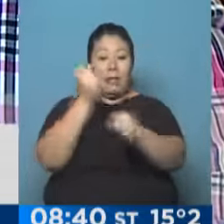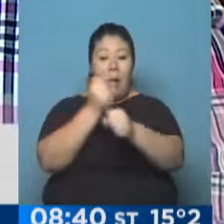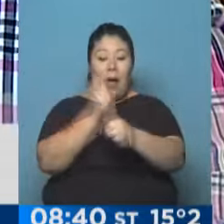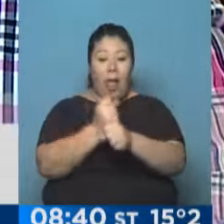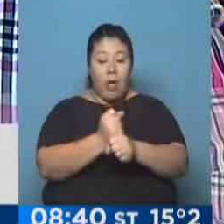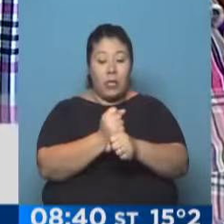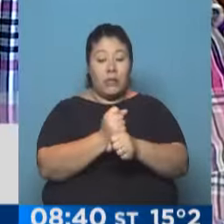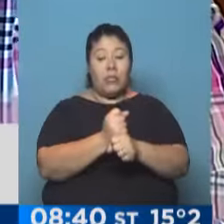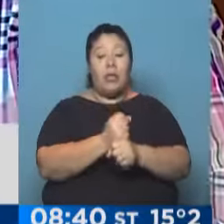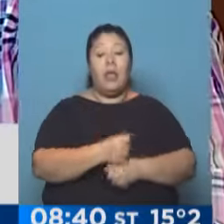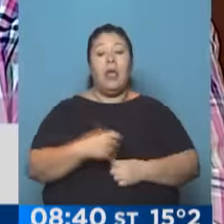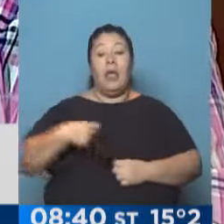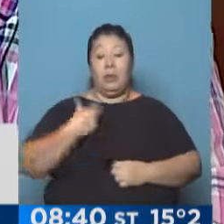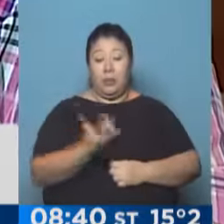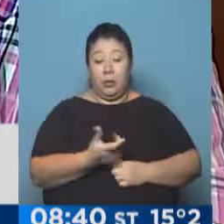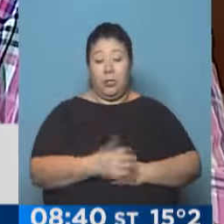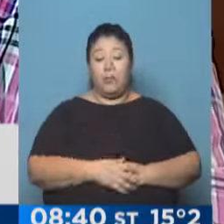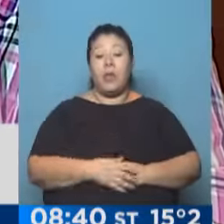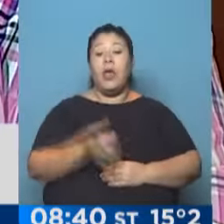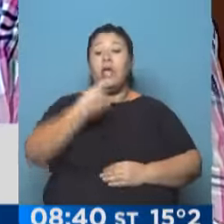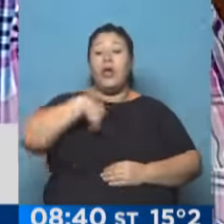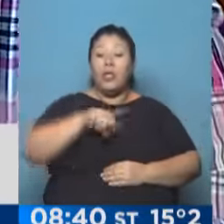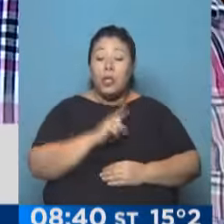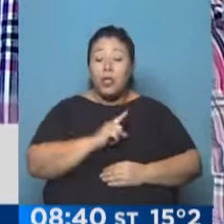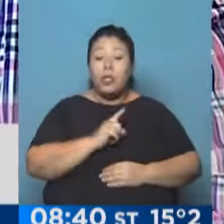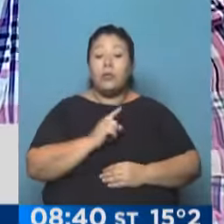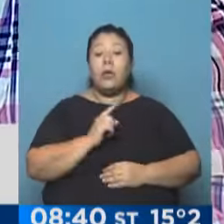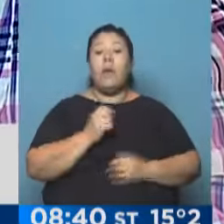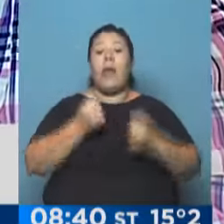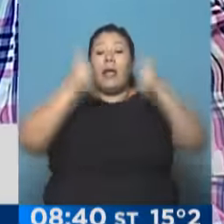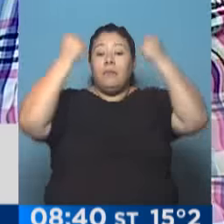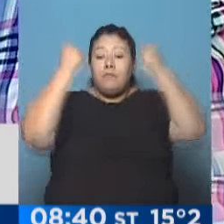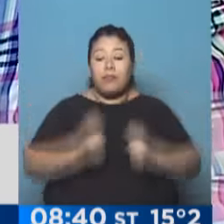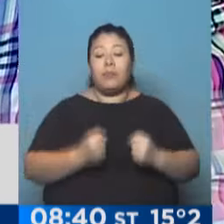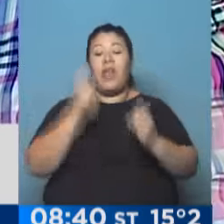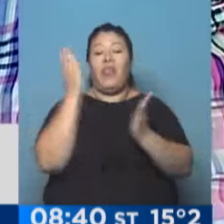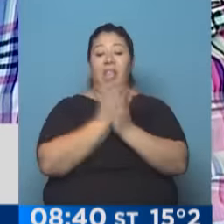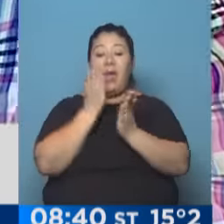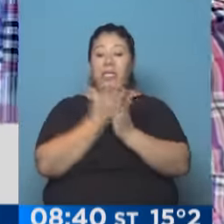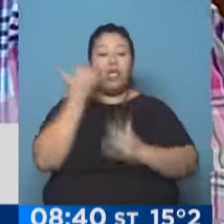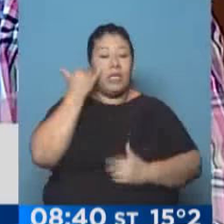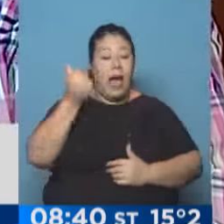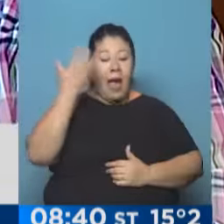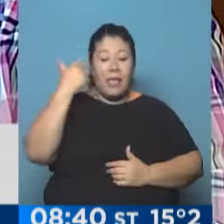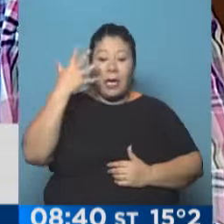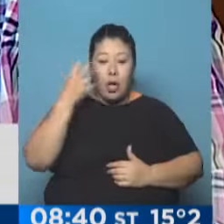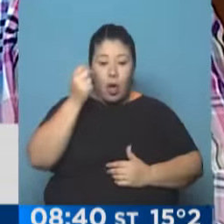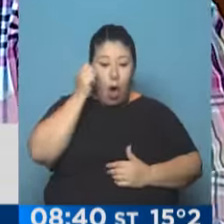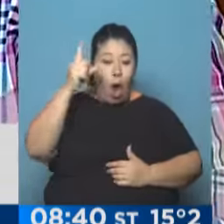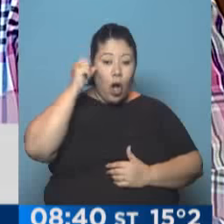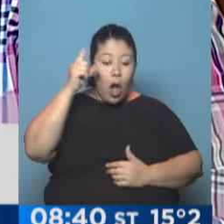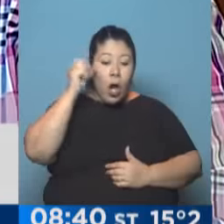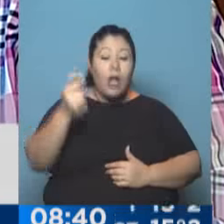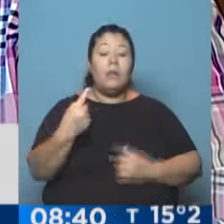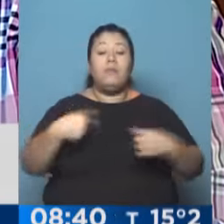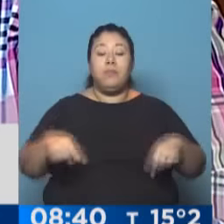Lo que nos asegura a nosotros la posibilidad de consolidar los derechos adquiridos por el sector laboral